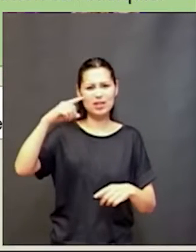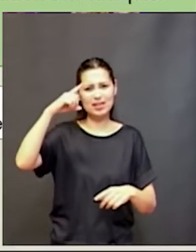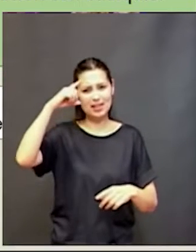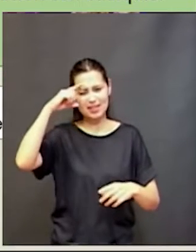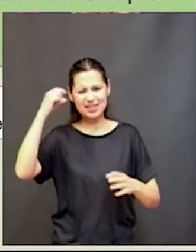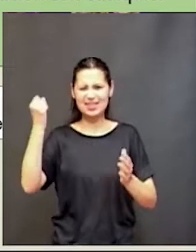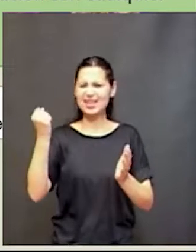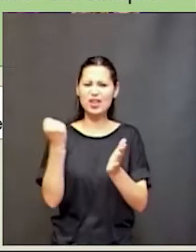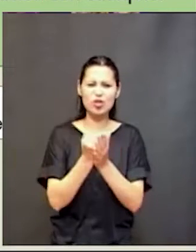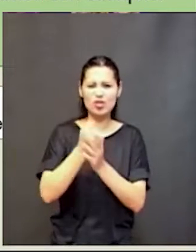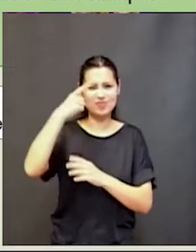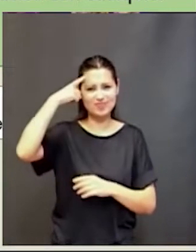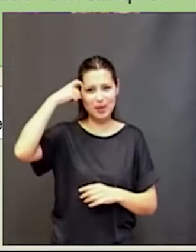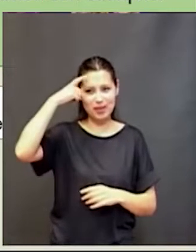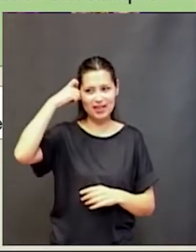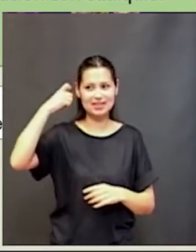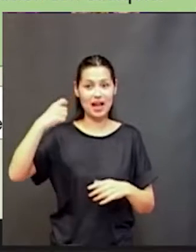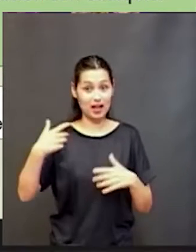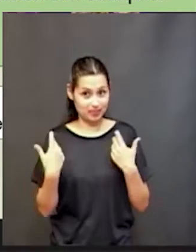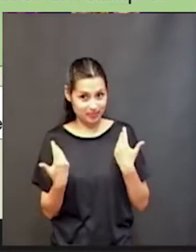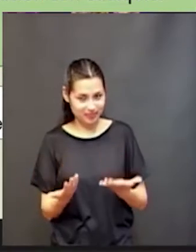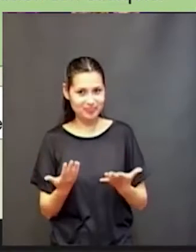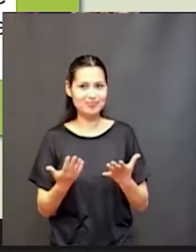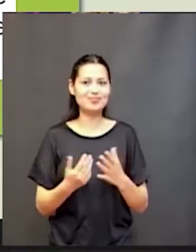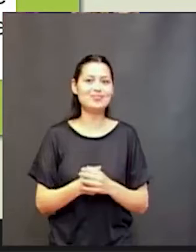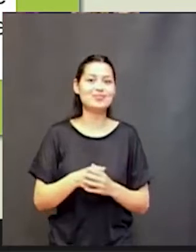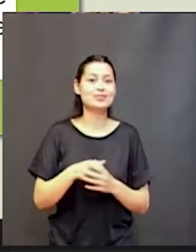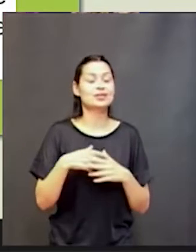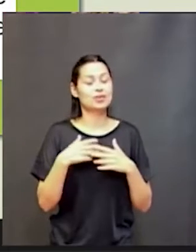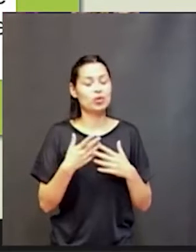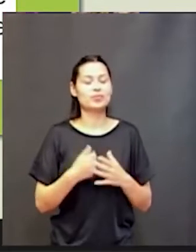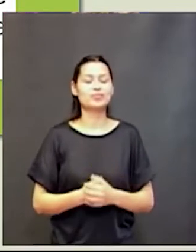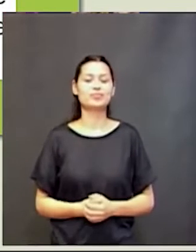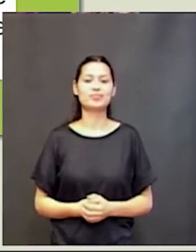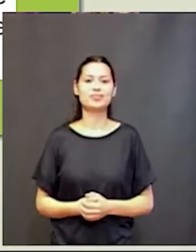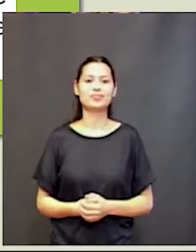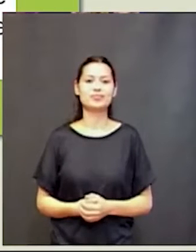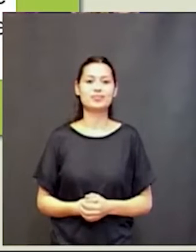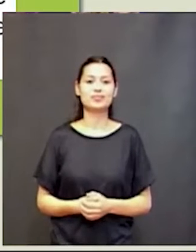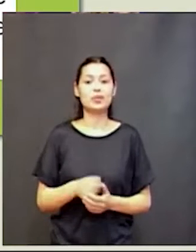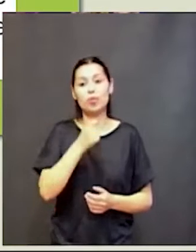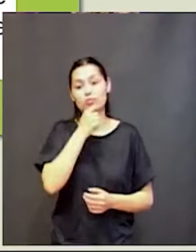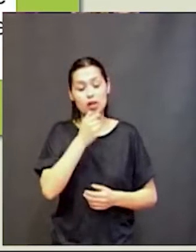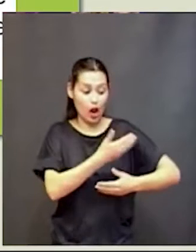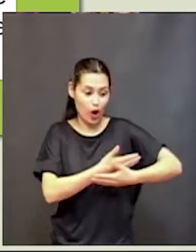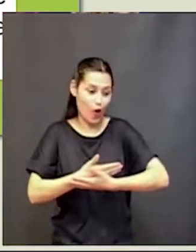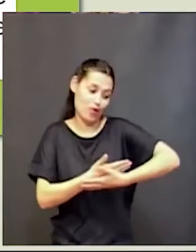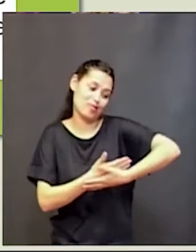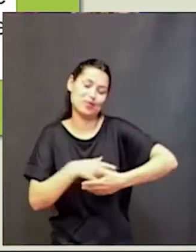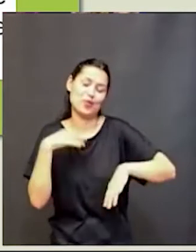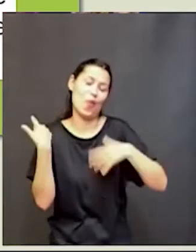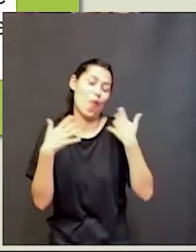miramos realmente qué pasa en cada uno de los periodos críticos del neurodesarrollo. Los bebés son maravillosos,